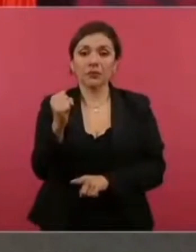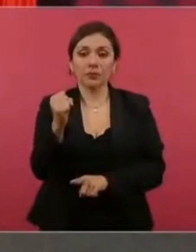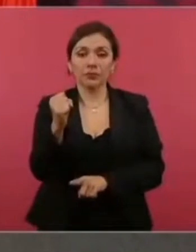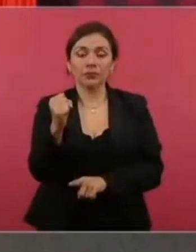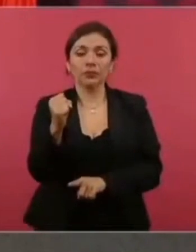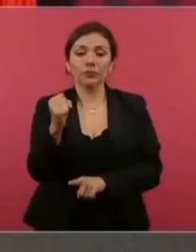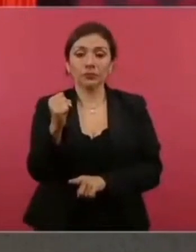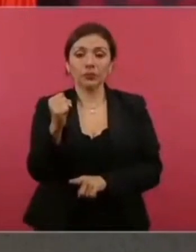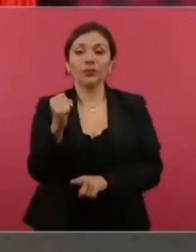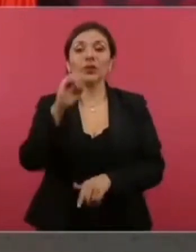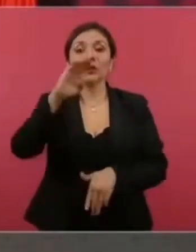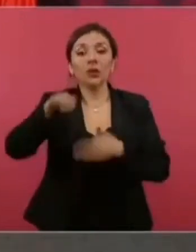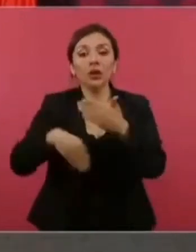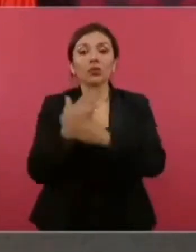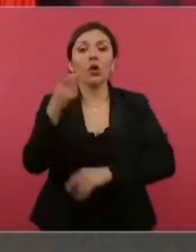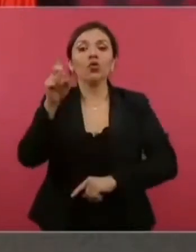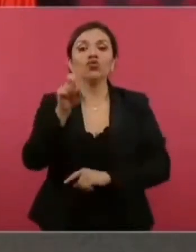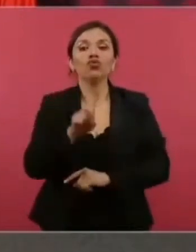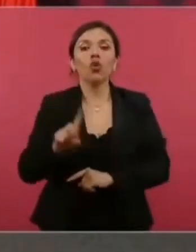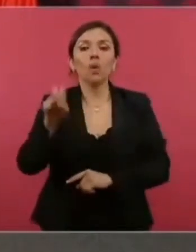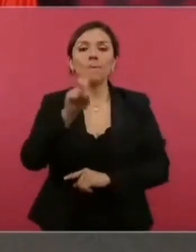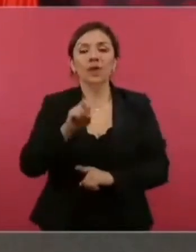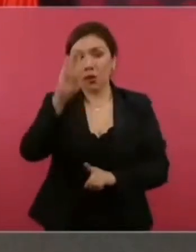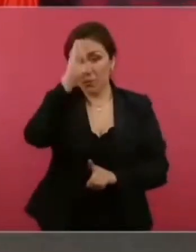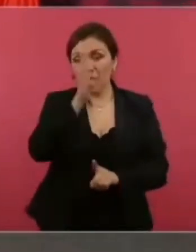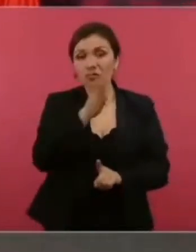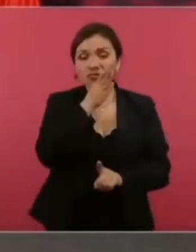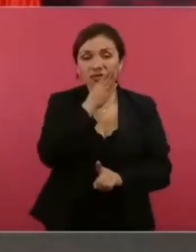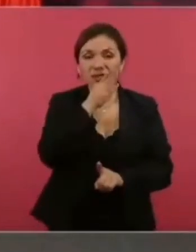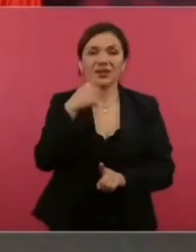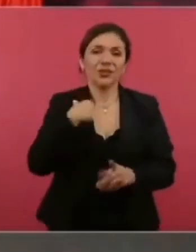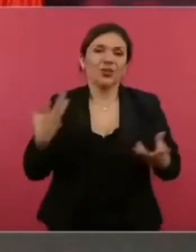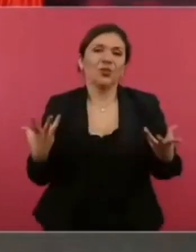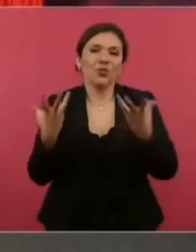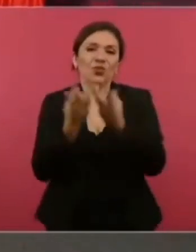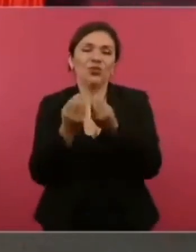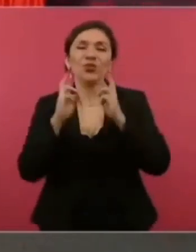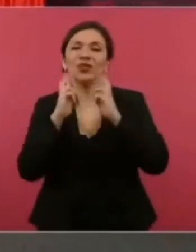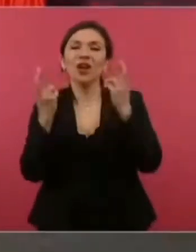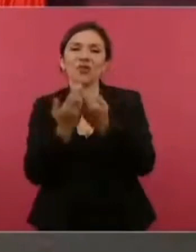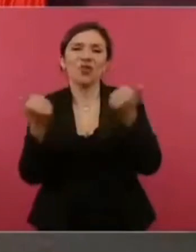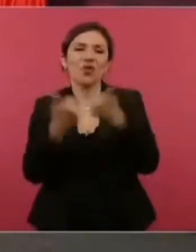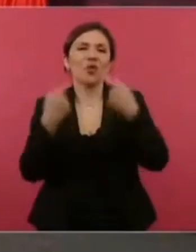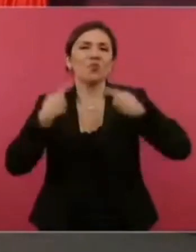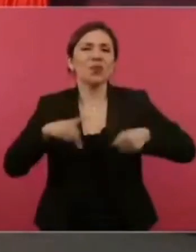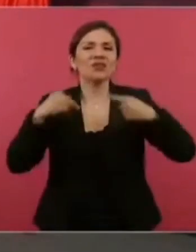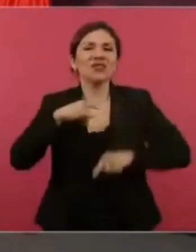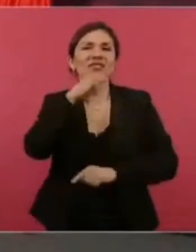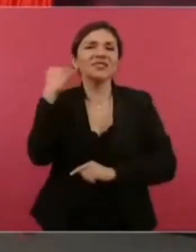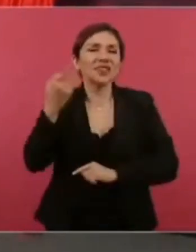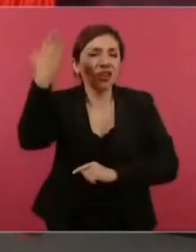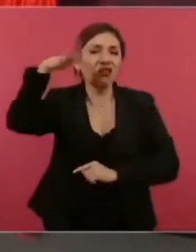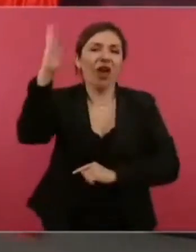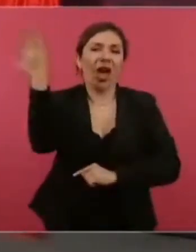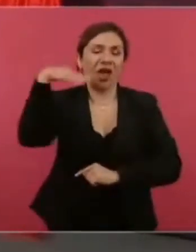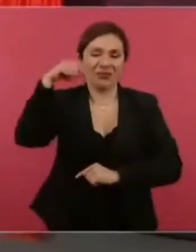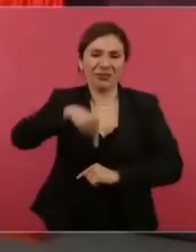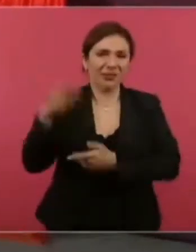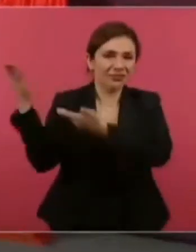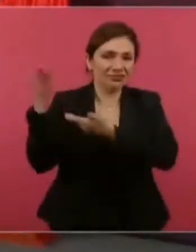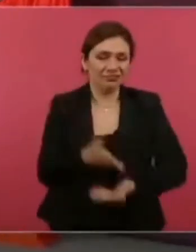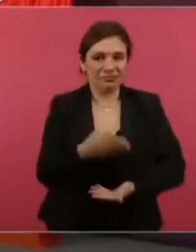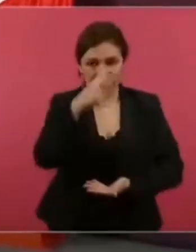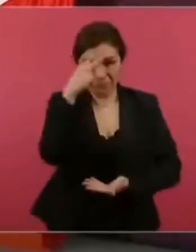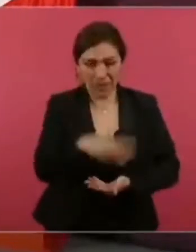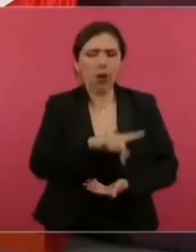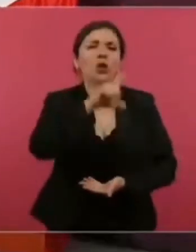y el domingo al mediodía me voy a reunir con los chilenos que estuvieron en México y que han